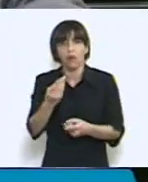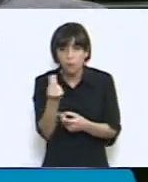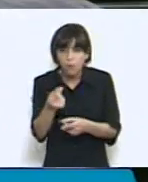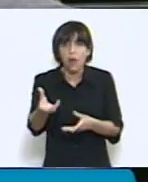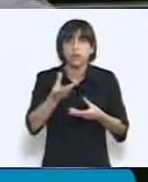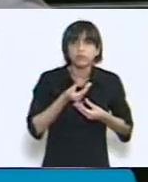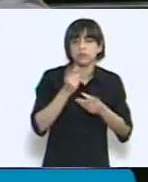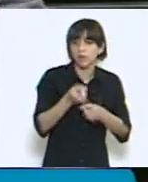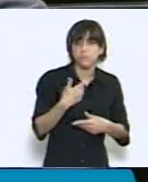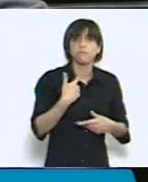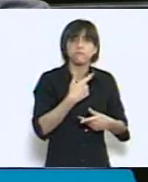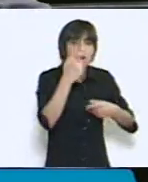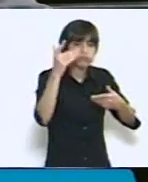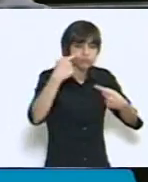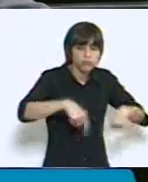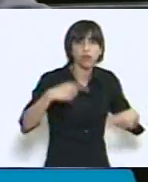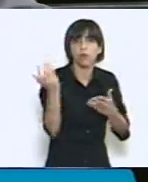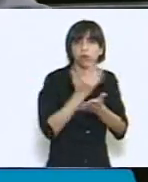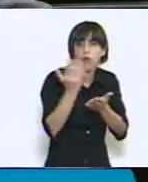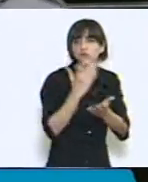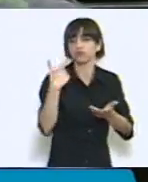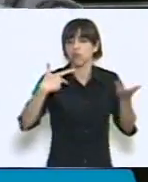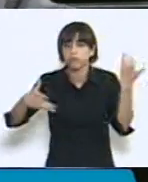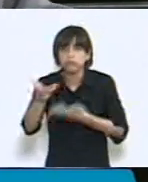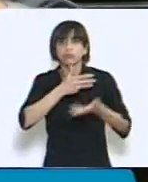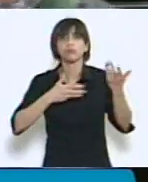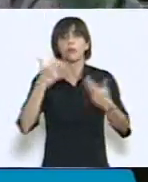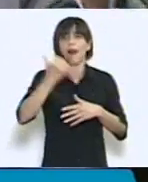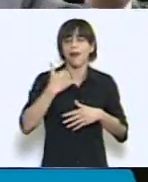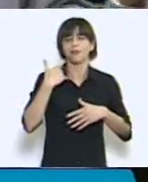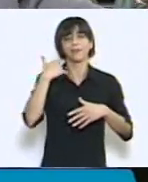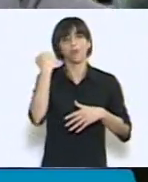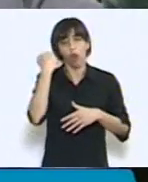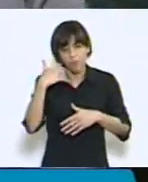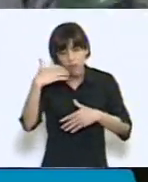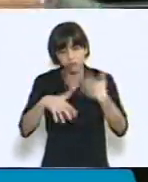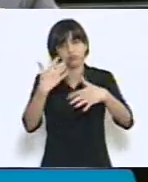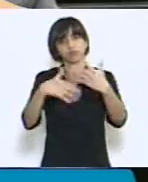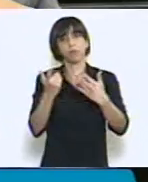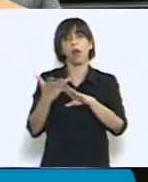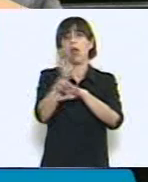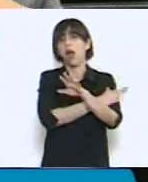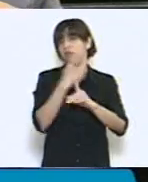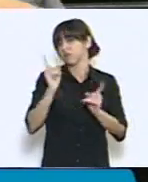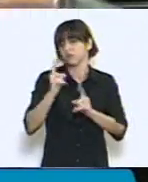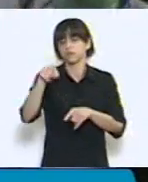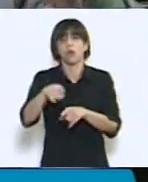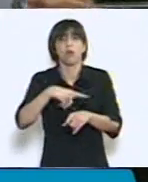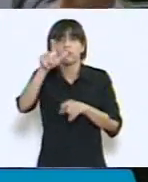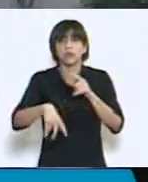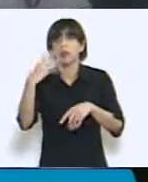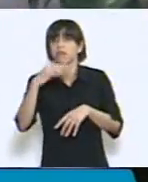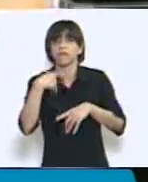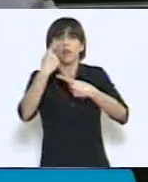artesanales, y esa plata se genera ahí mismo, en ese lugar, no que antes se iba, cuando tenían que venir a cobrar los grandes centros urbanos y entre el